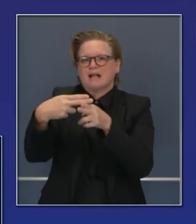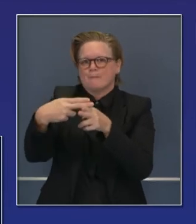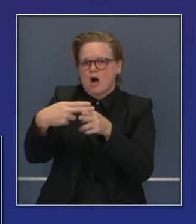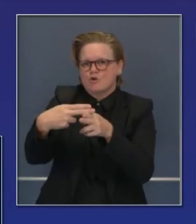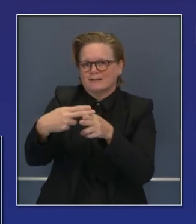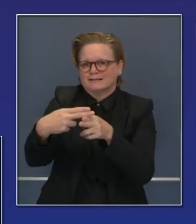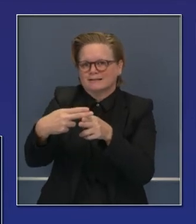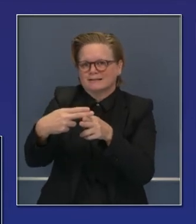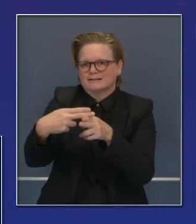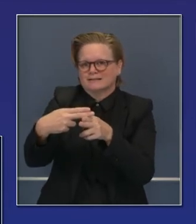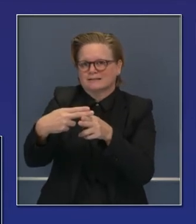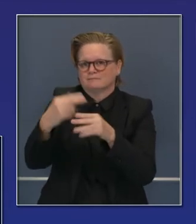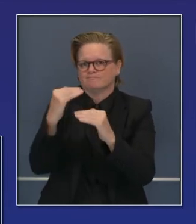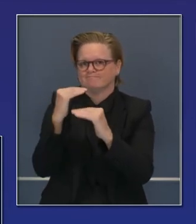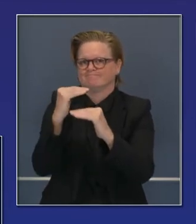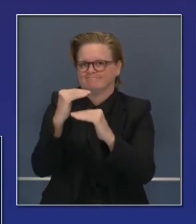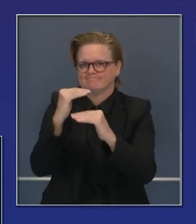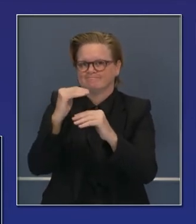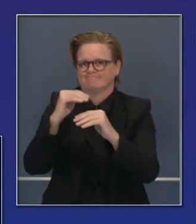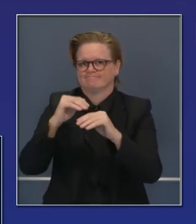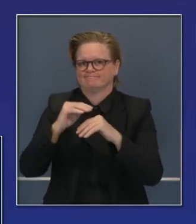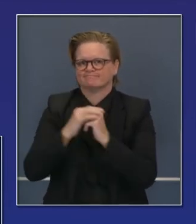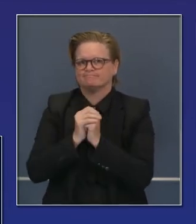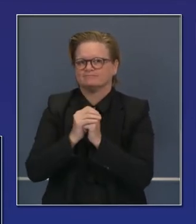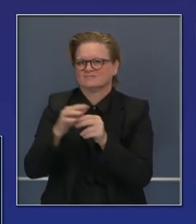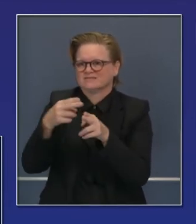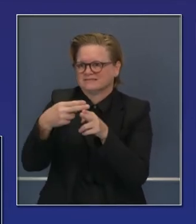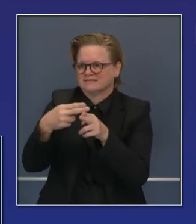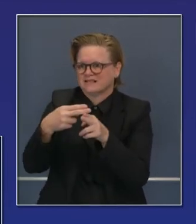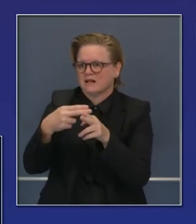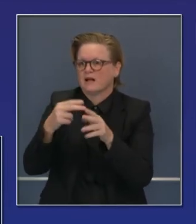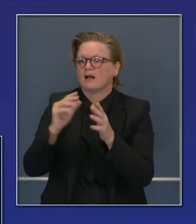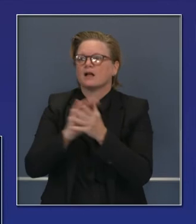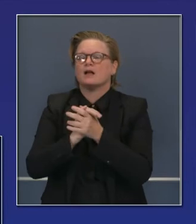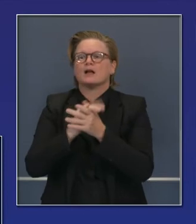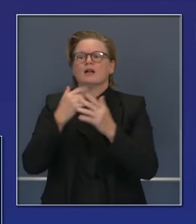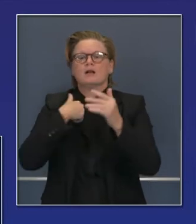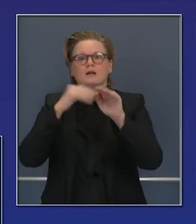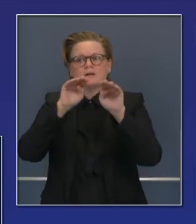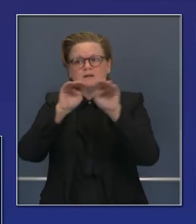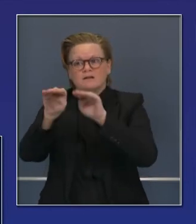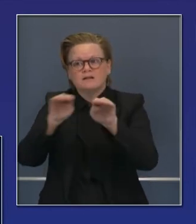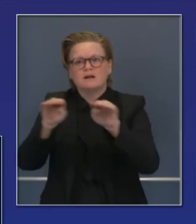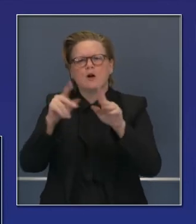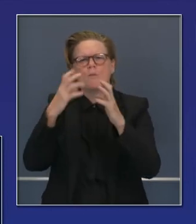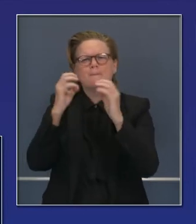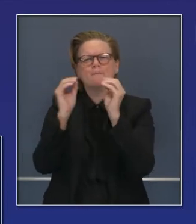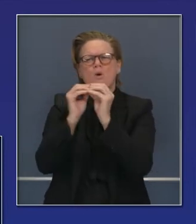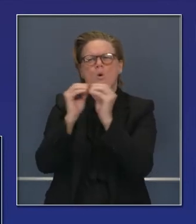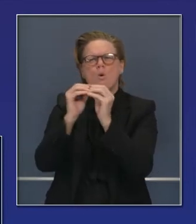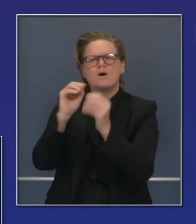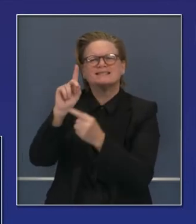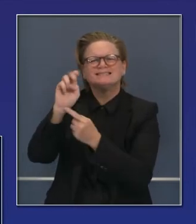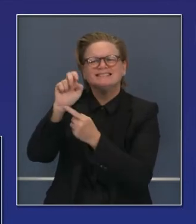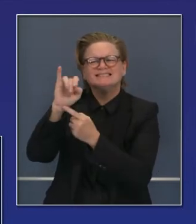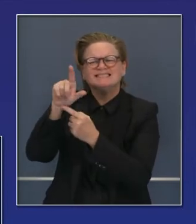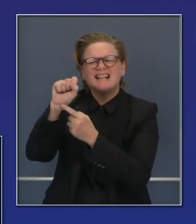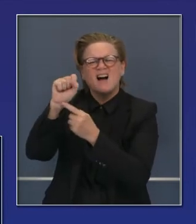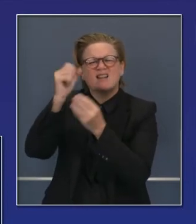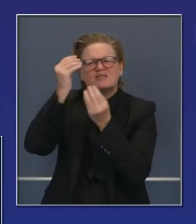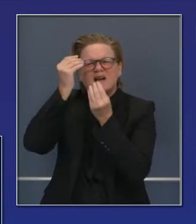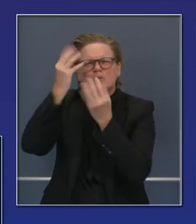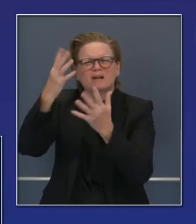temporal en base a las pautas sectoriales que expedimos. Les quiero recordar a todos que si quieren ver los detalles de esto, pueden visitar COVID